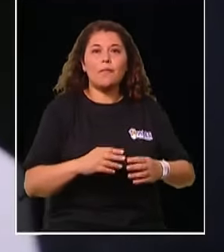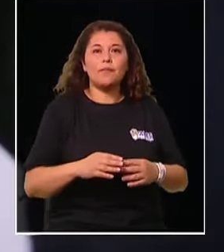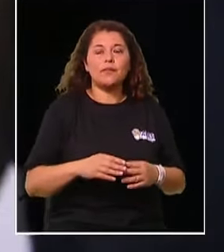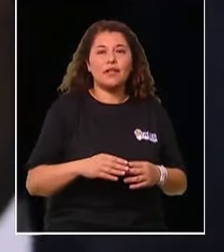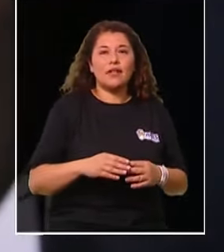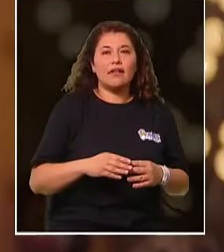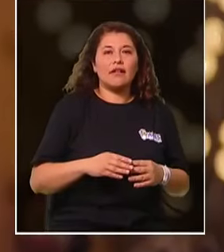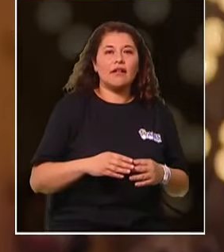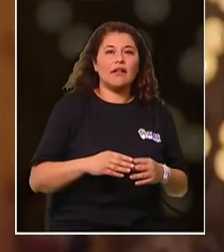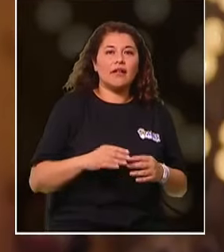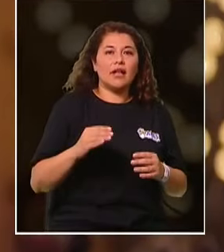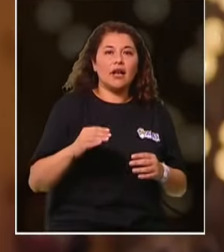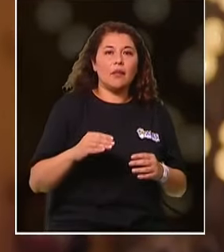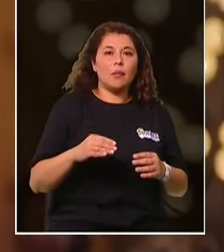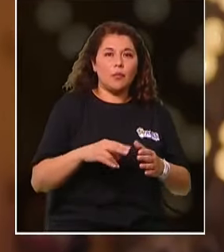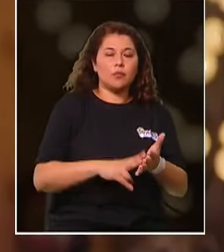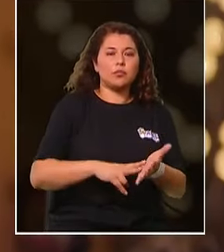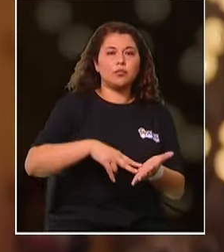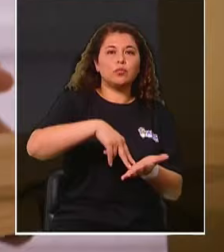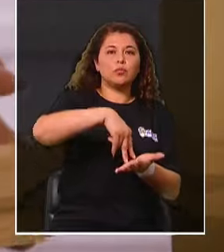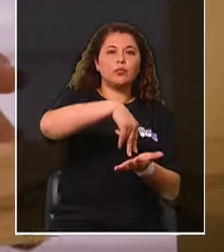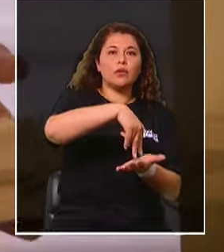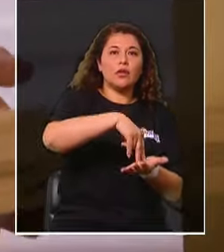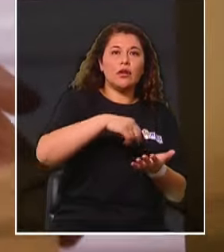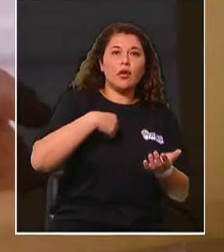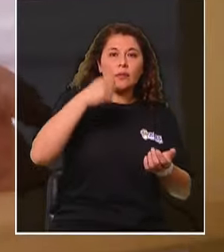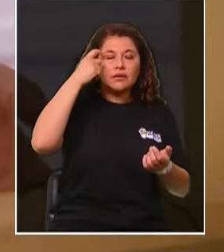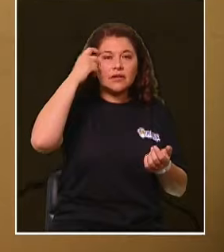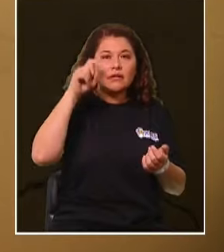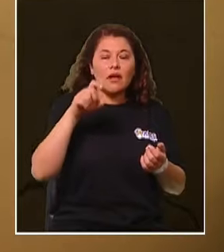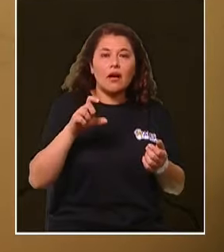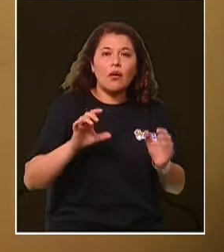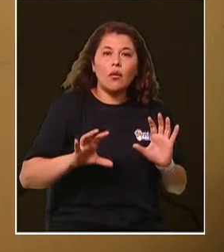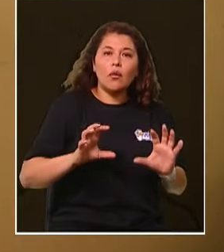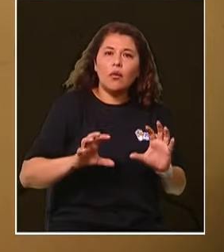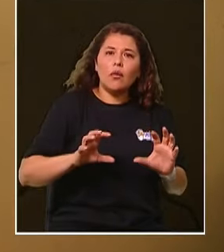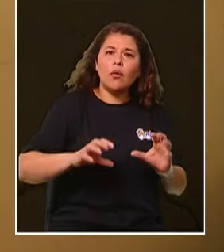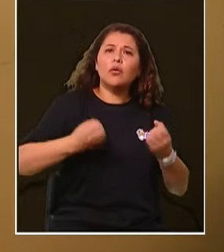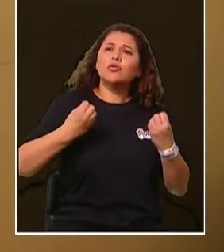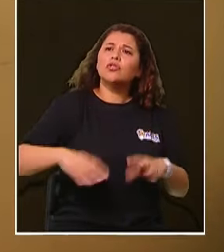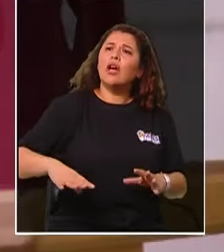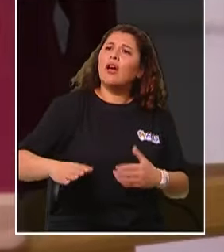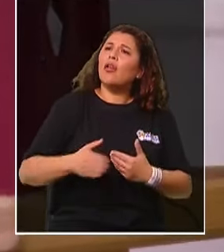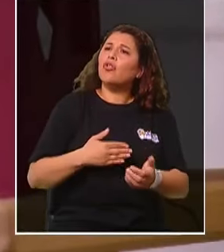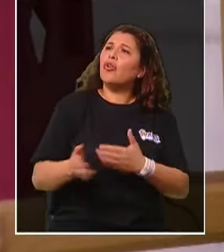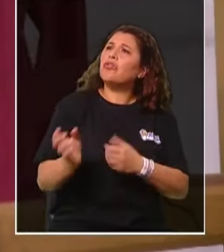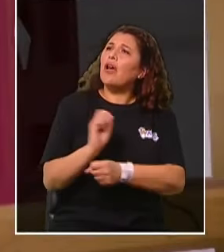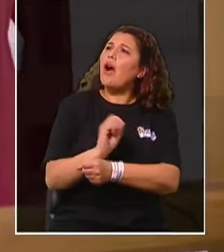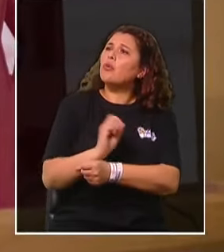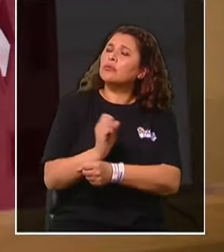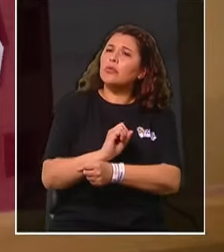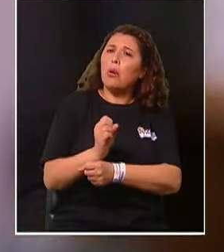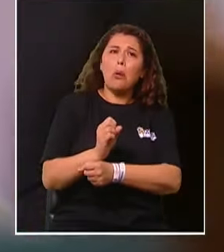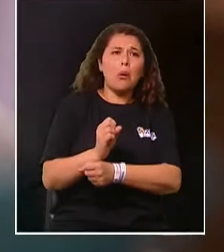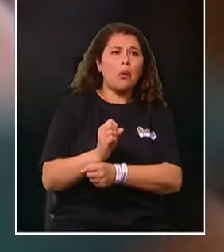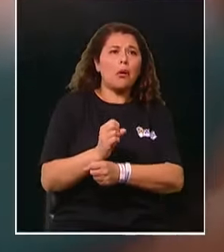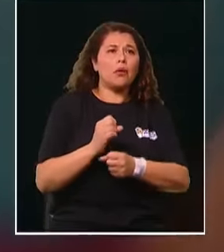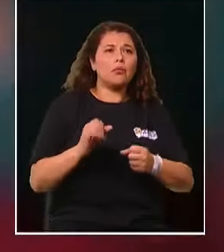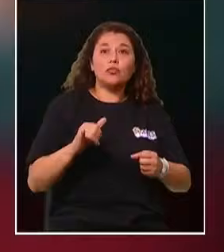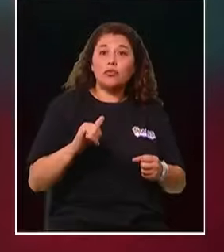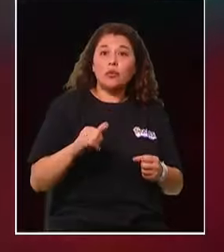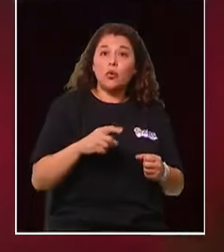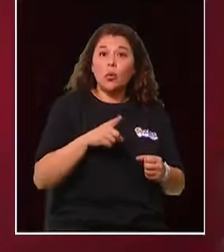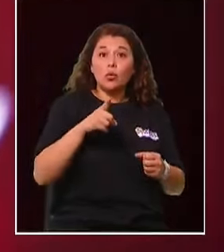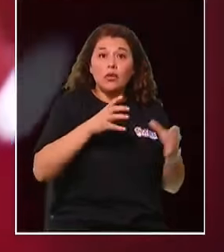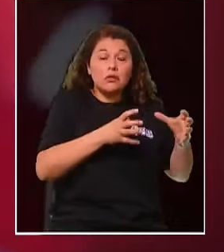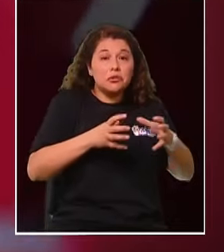mantener la vida. Y yo, ¿y de dónde saco esta cuestión? Y de repente llega un tipo y me dice, ya, ¿a dónde está el auto? Y eso, sí, vos solo tienes que ir para la casa.